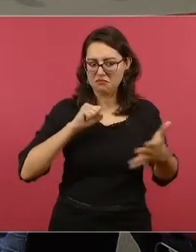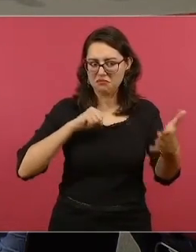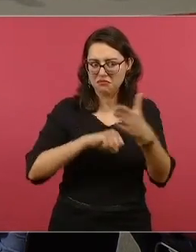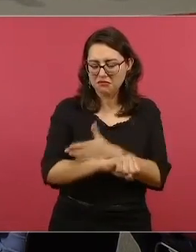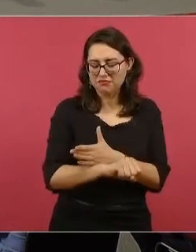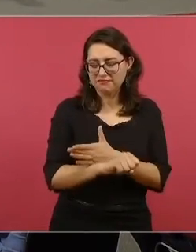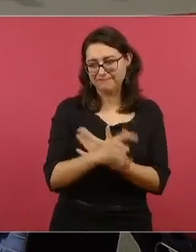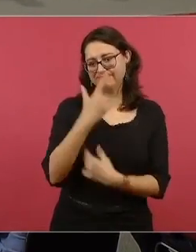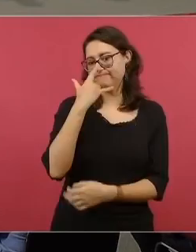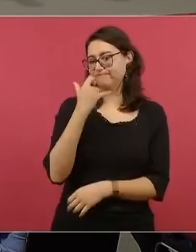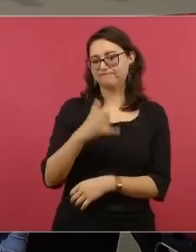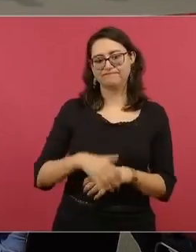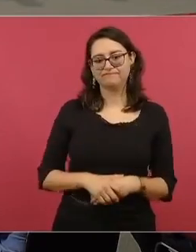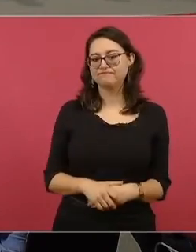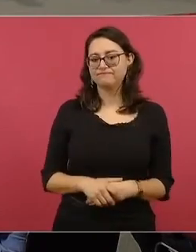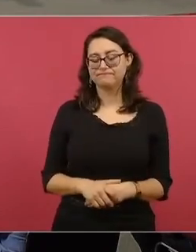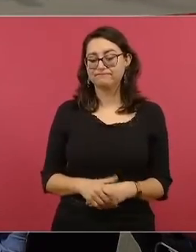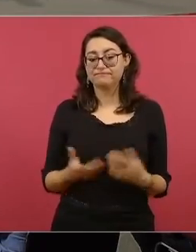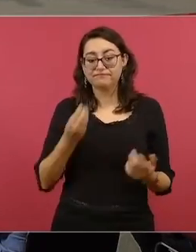al comandante de la Guardia Nacional. ¡Gracias! ¡Gracias! ¡Gracias! ¡Gracias! ¡Gracias! ¡Gracias!